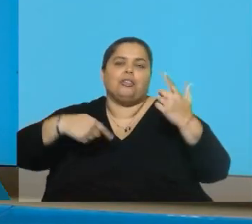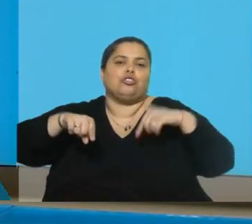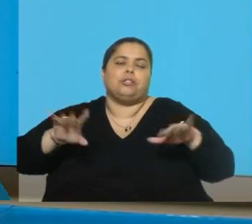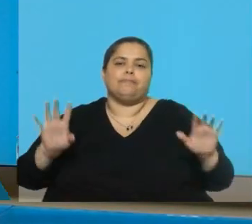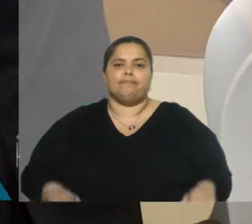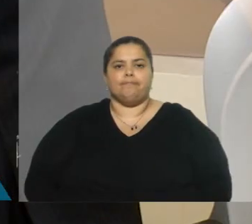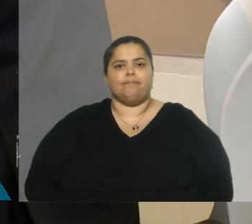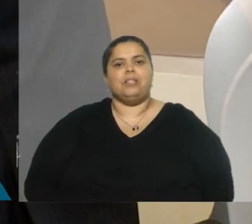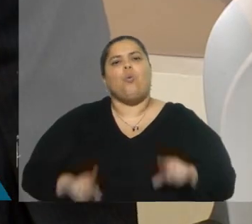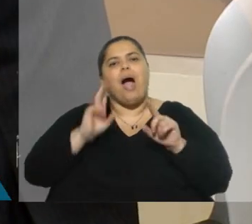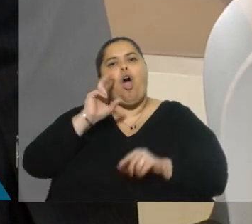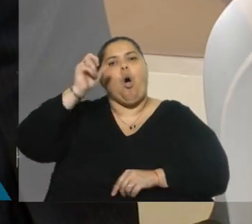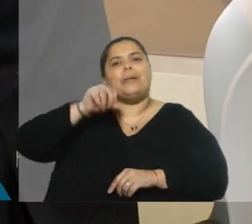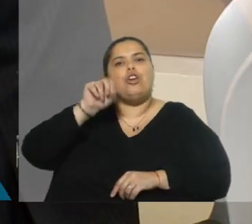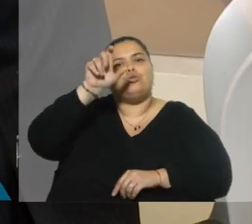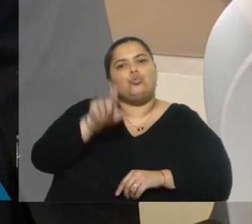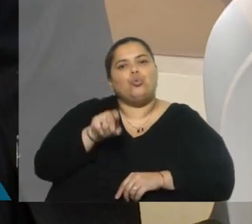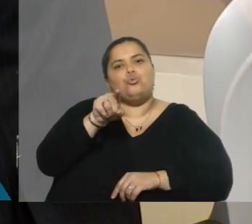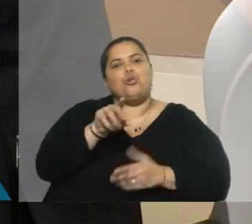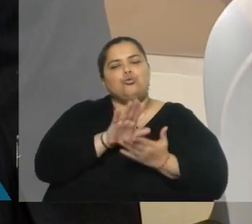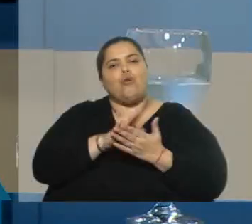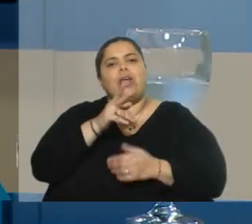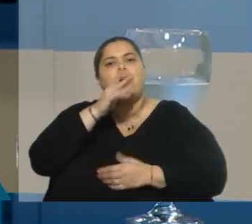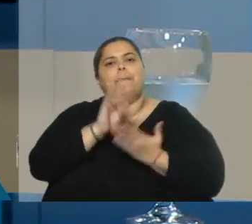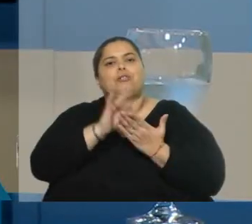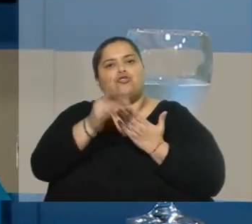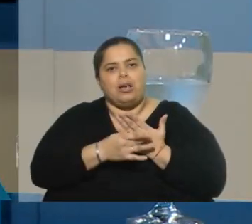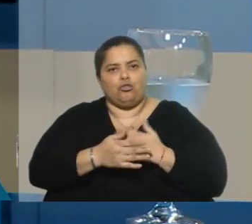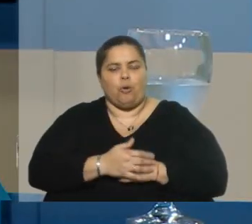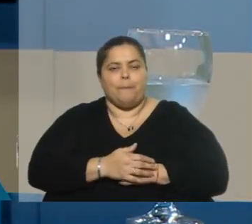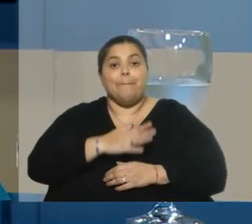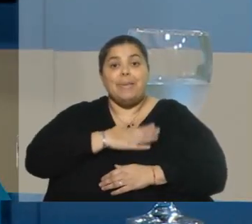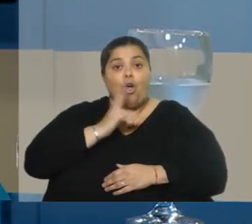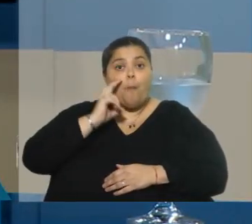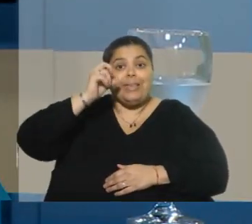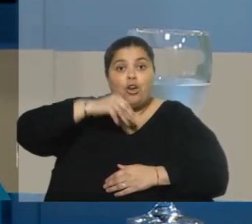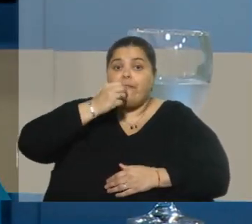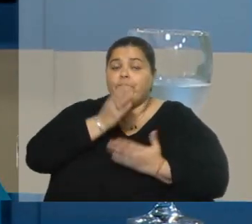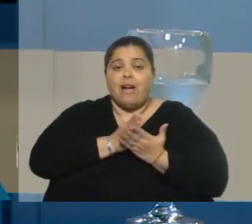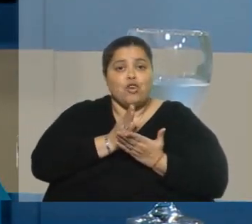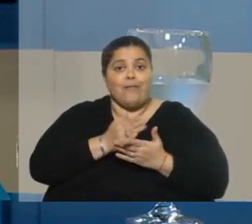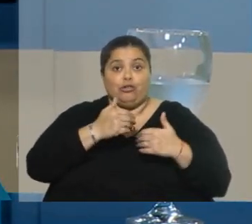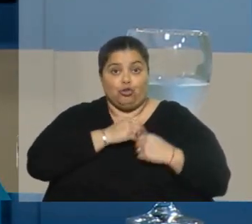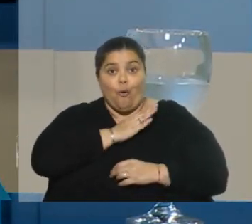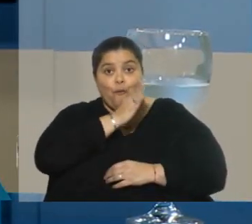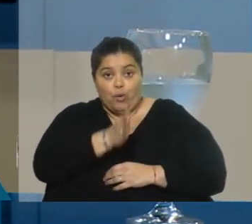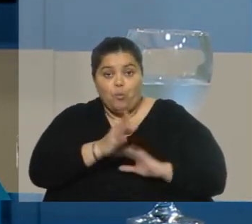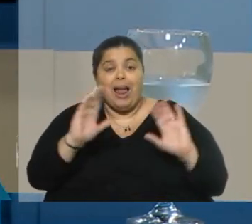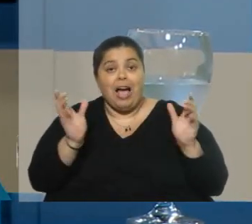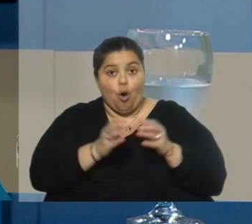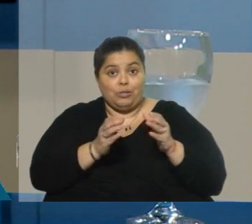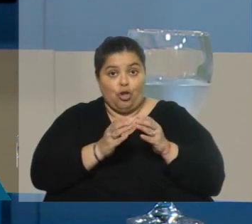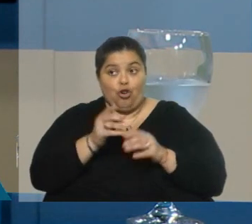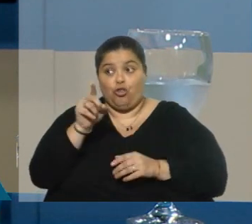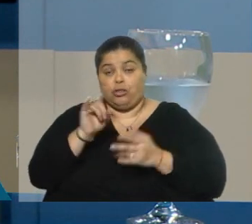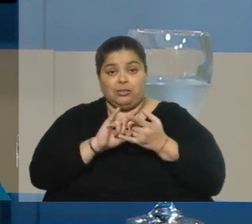Abdala, ¿cuál es su opinión sobre este proyecto de tenencia compartida? Mi opinión es favorable. Nosotros concurrimos a la Comisión de Constitución y Legislación del Senado la semana pasada,